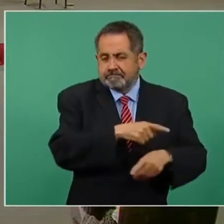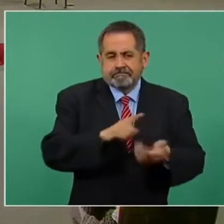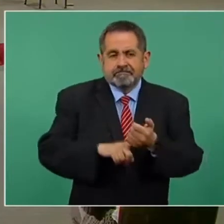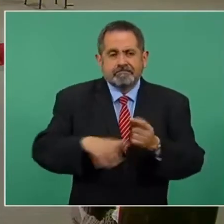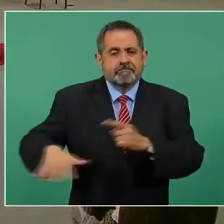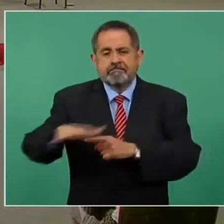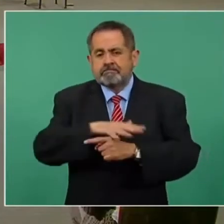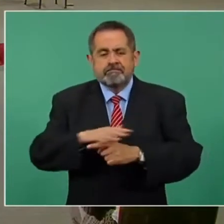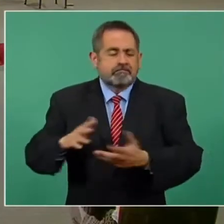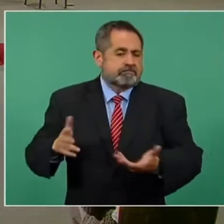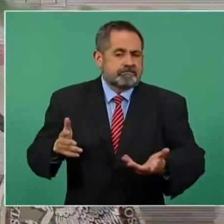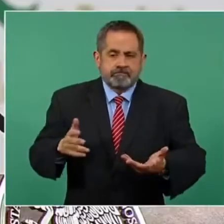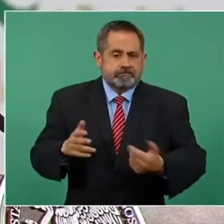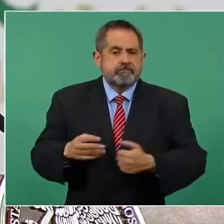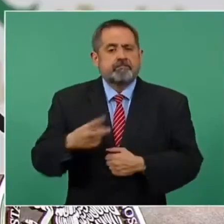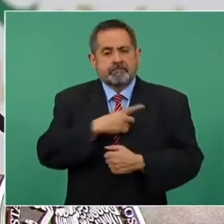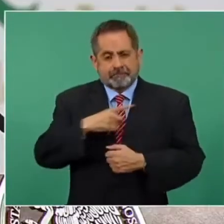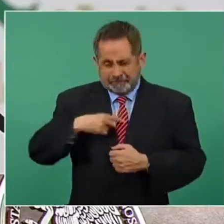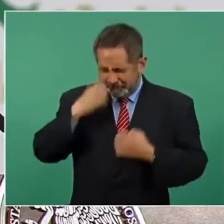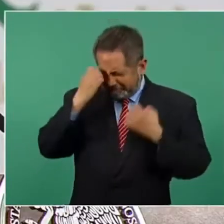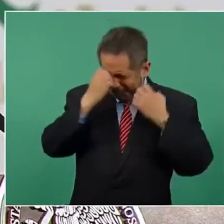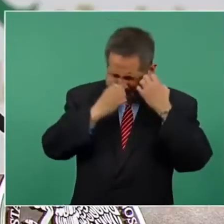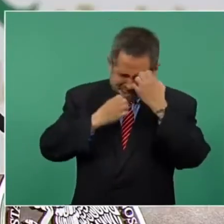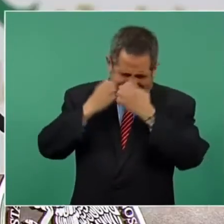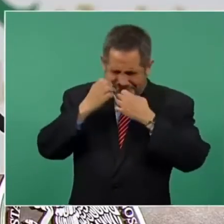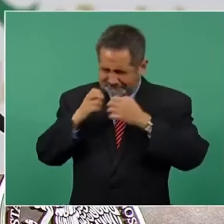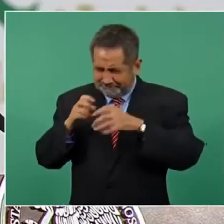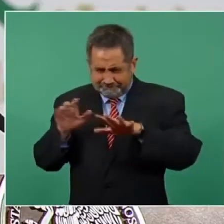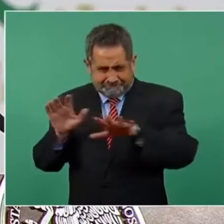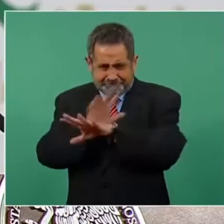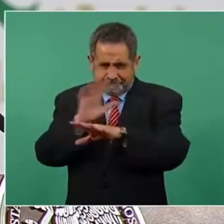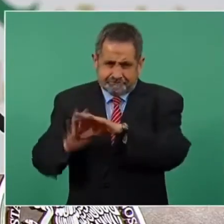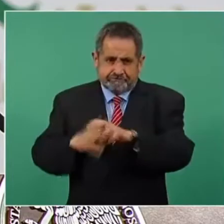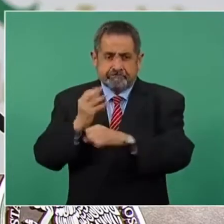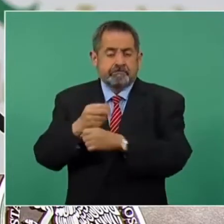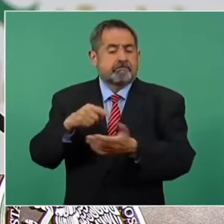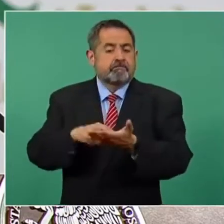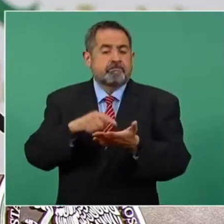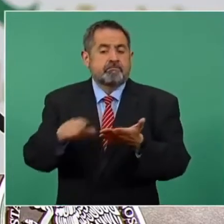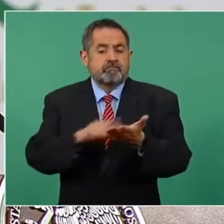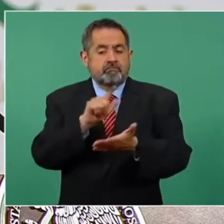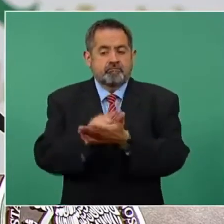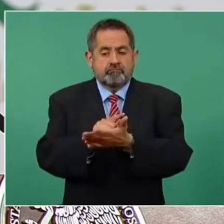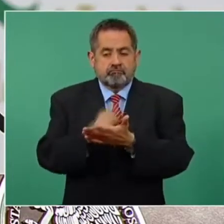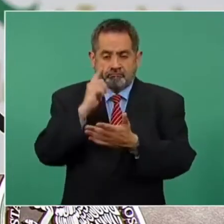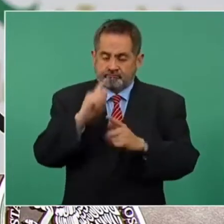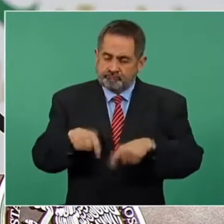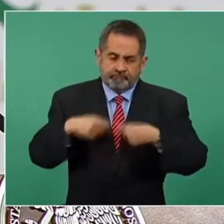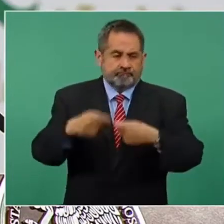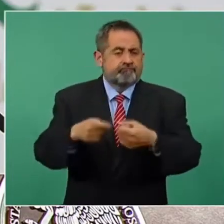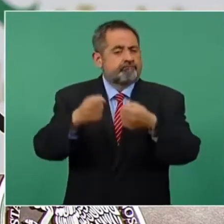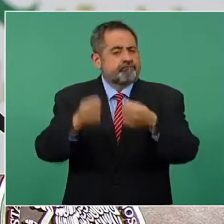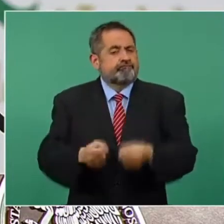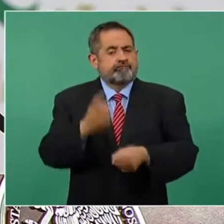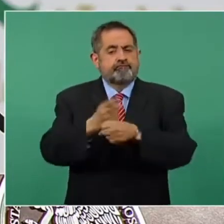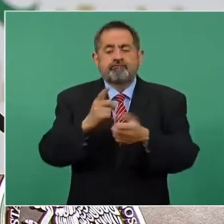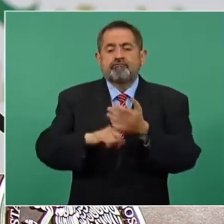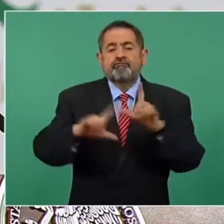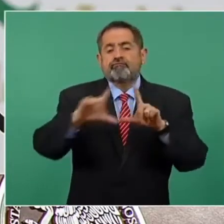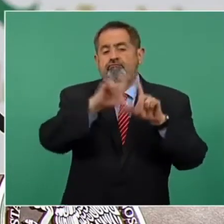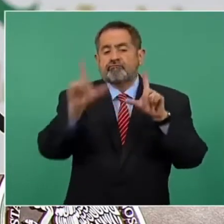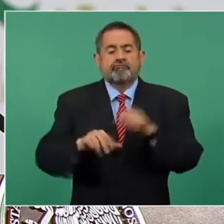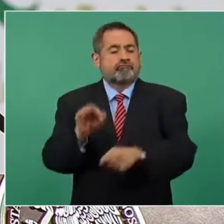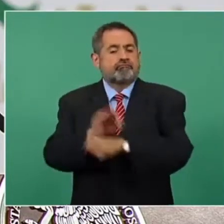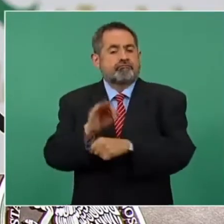Y vamos a tener que hacer una revisión a fondo de la ley para garantizar un sistema nacional de